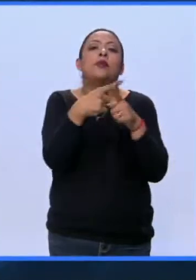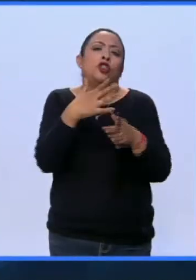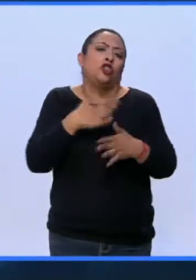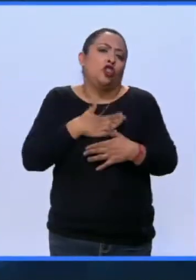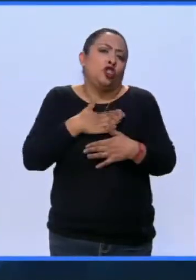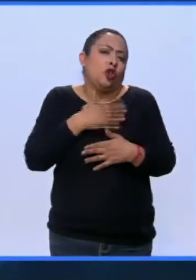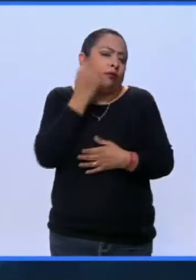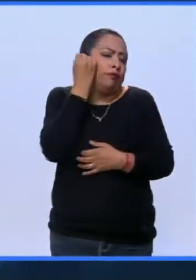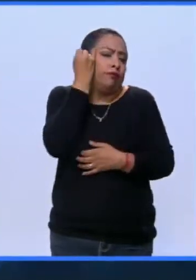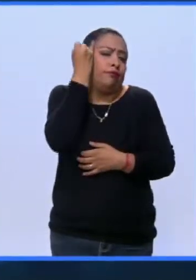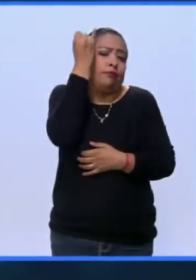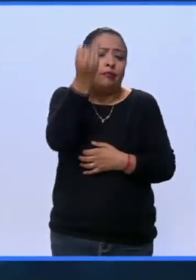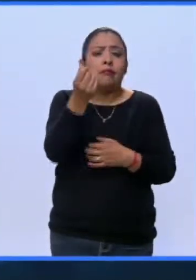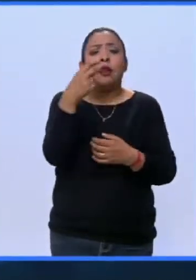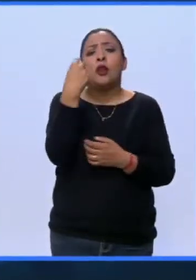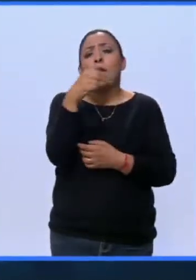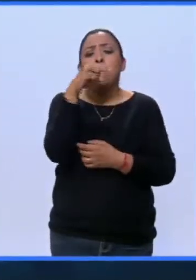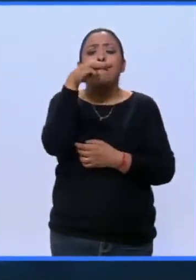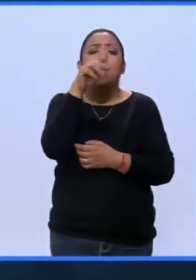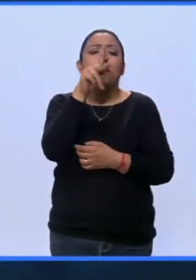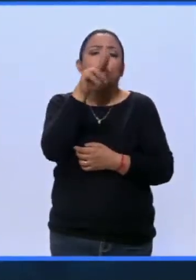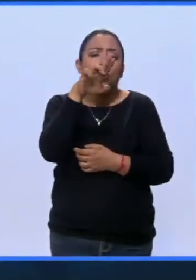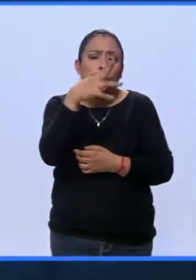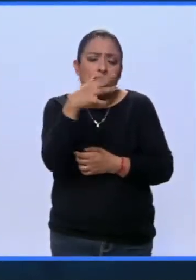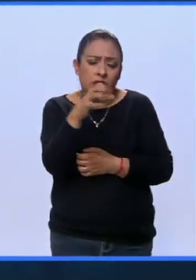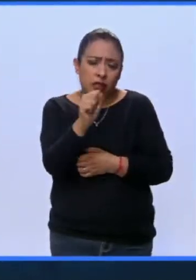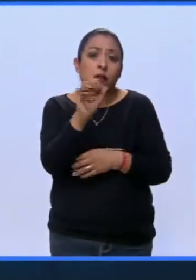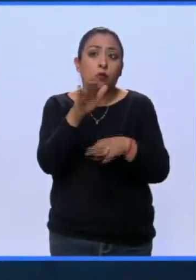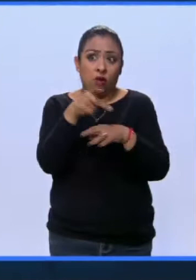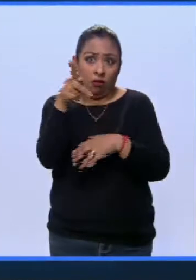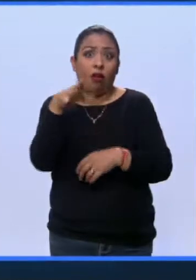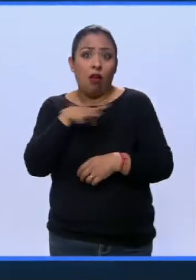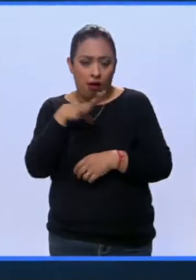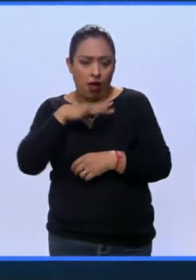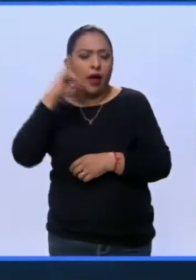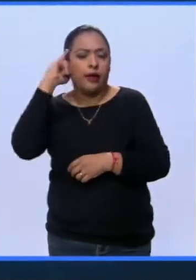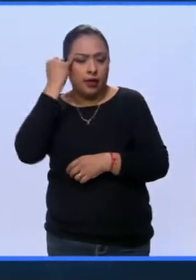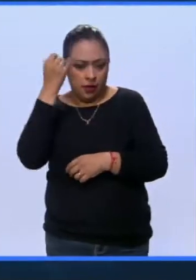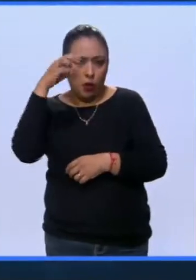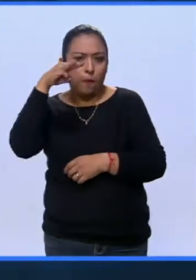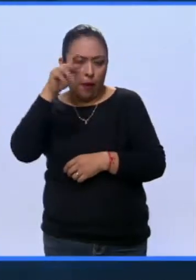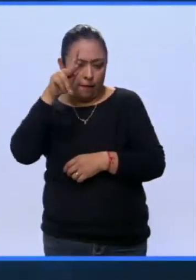los llamo mapuches porque existen los mapuches.